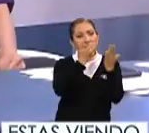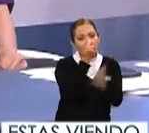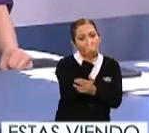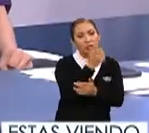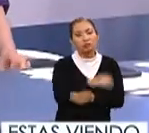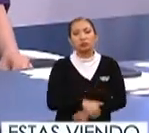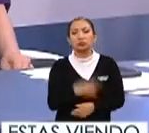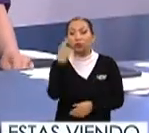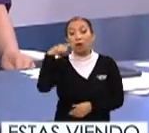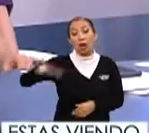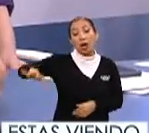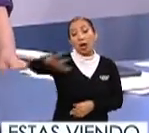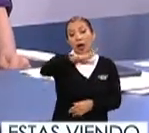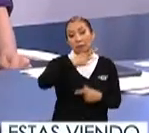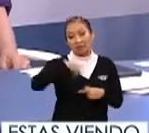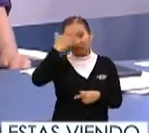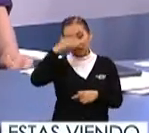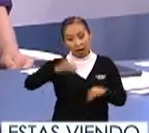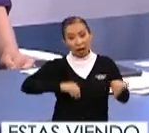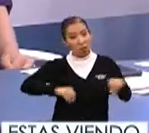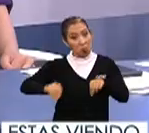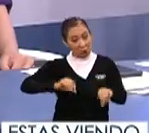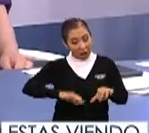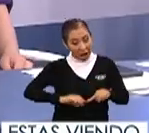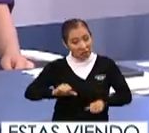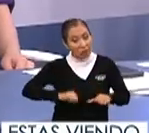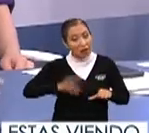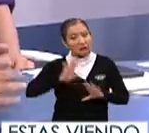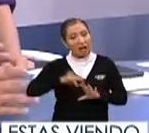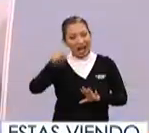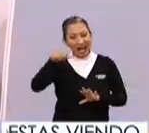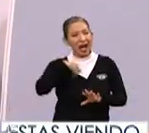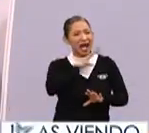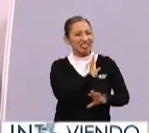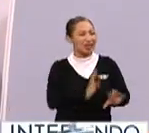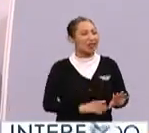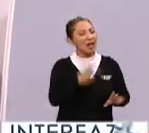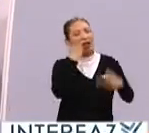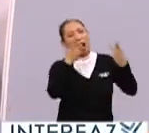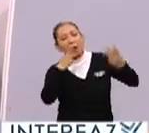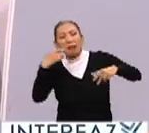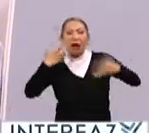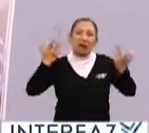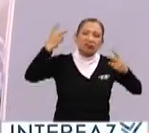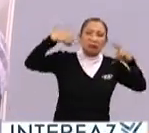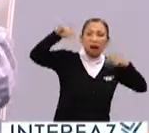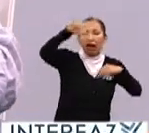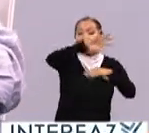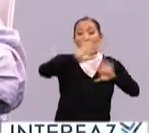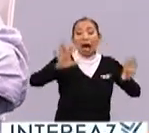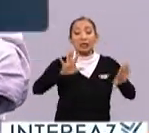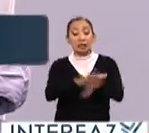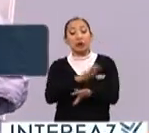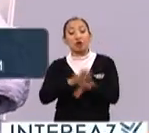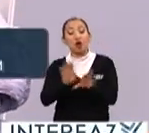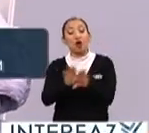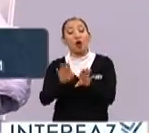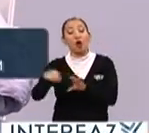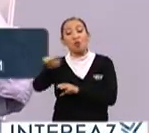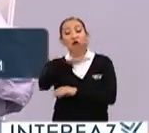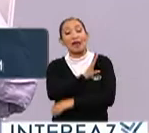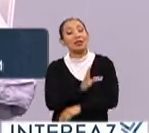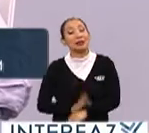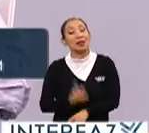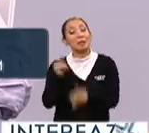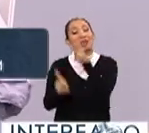Yo diría que la ciudadanía está activa más allá de las campañas. Yo creo que tienen que haber muchos cambios en la forma en cómo los